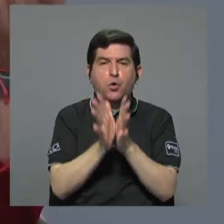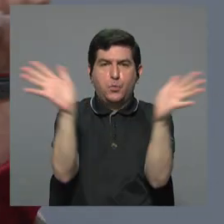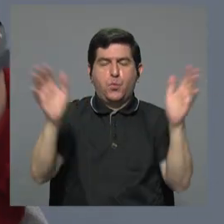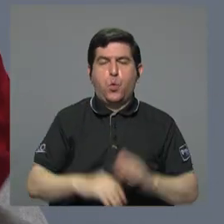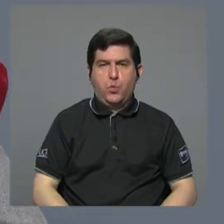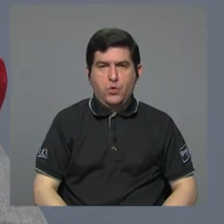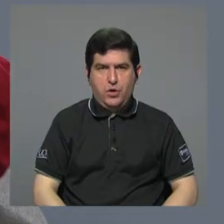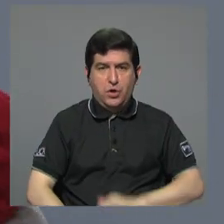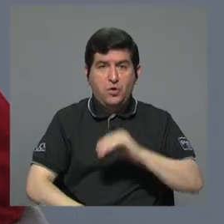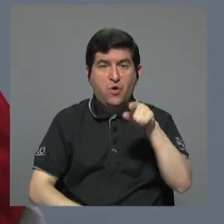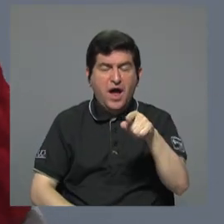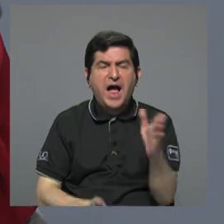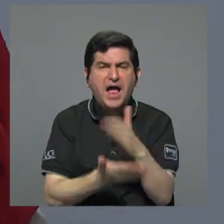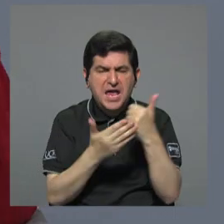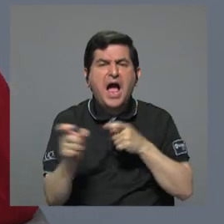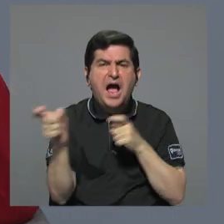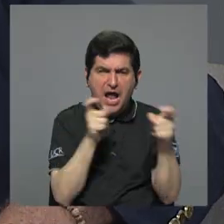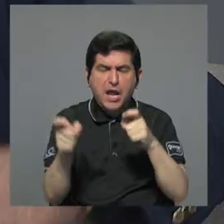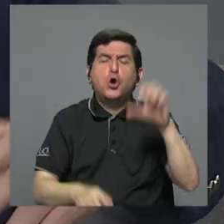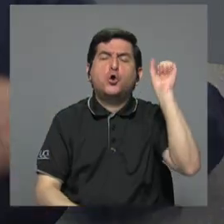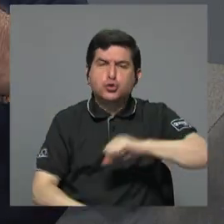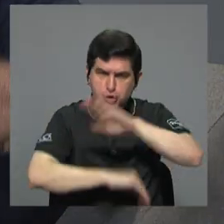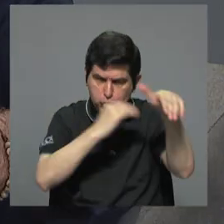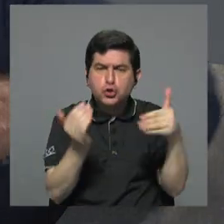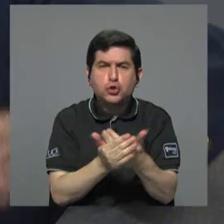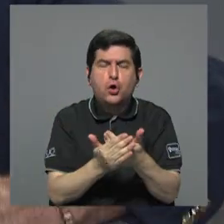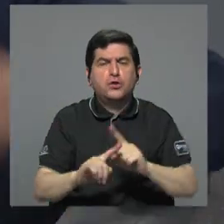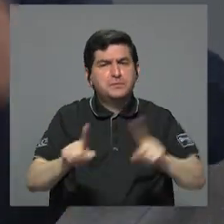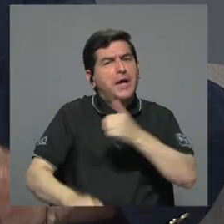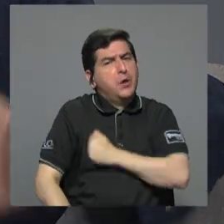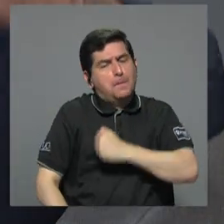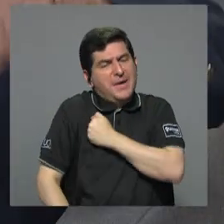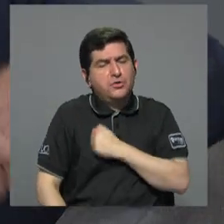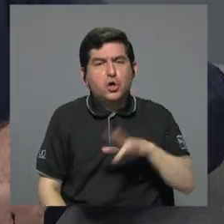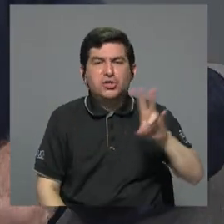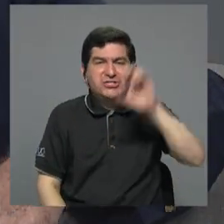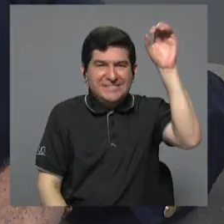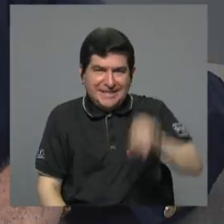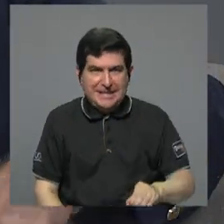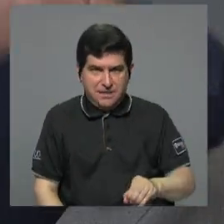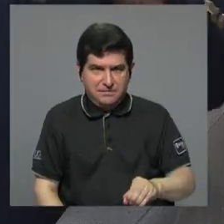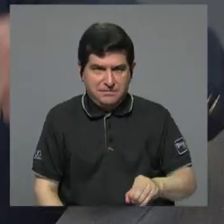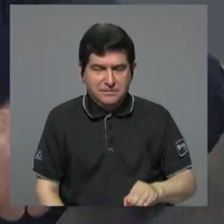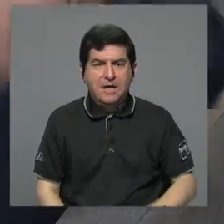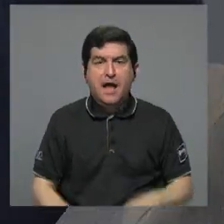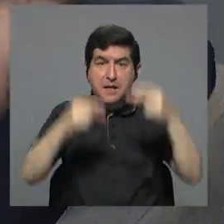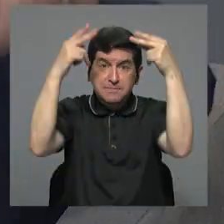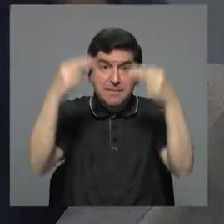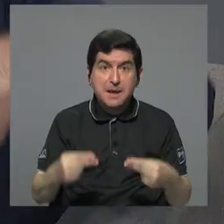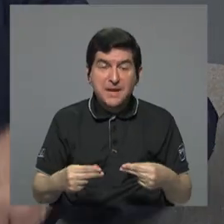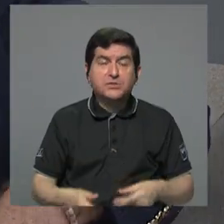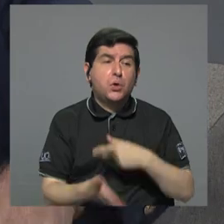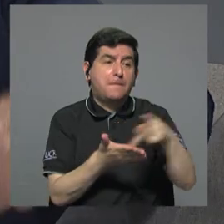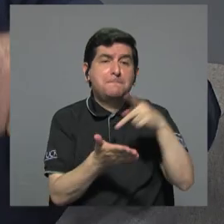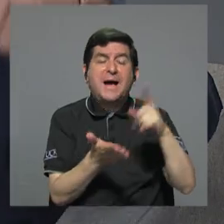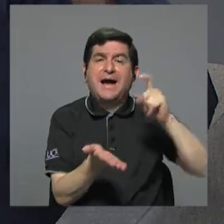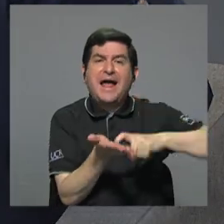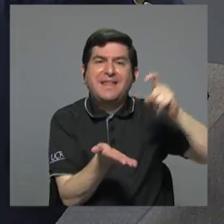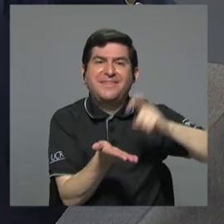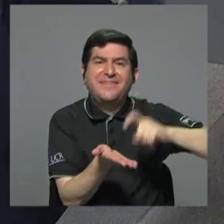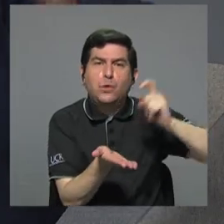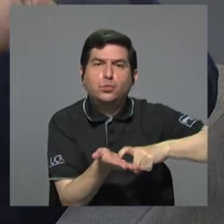públicos todos pagan. Sí, pero mire, me va a perdonar, el 70% del presupuesto se va a pagar una deuda